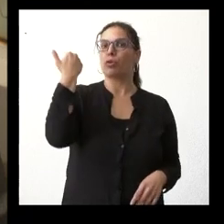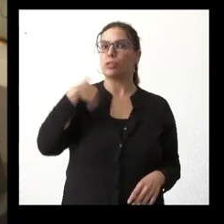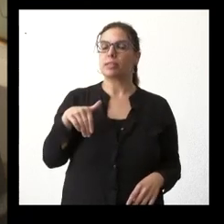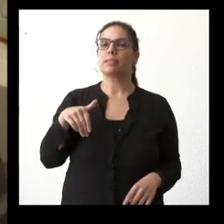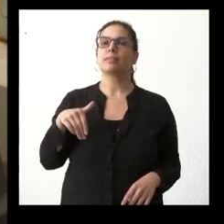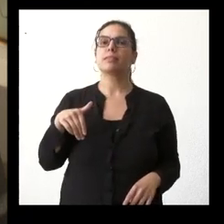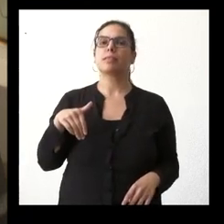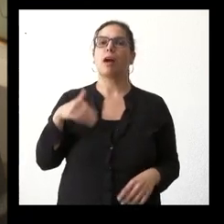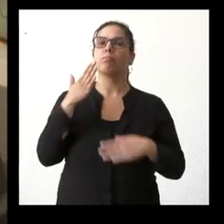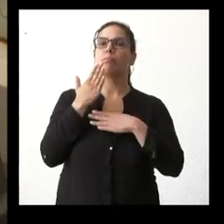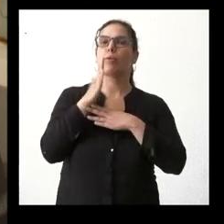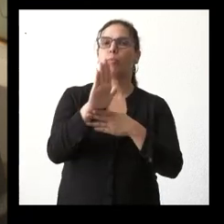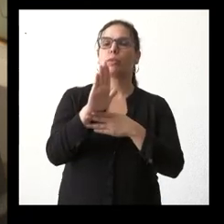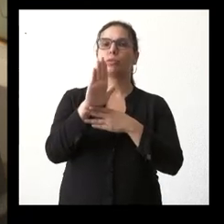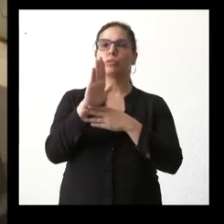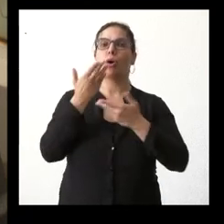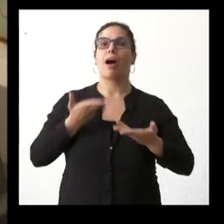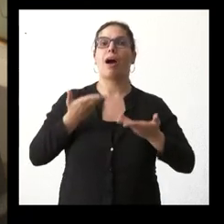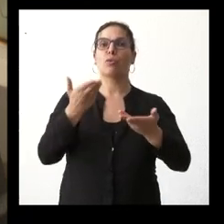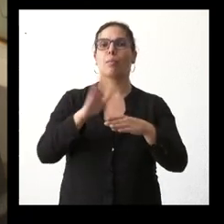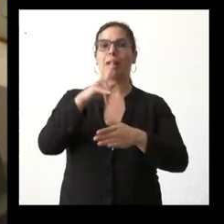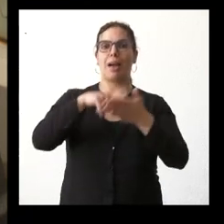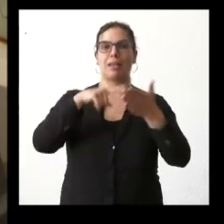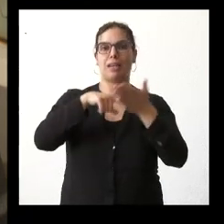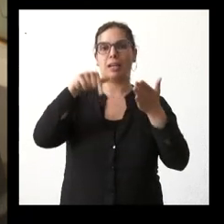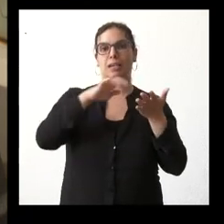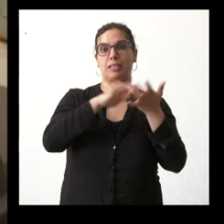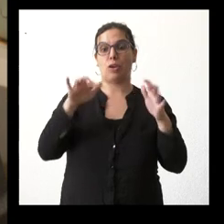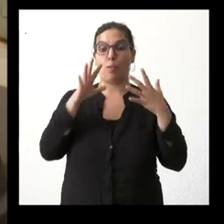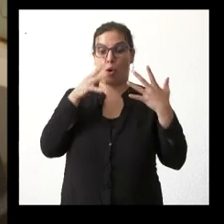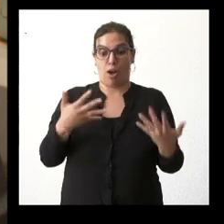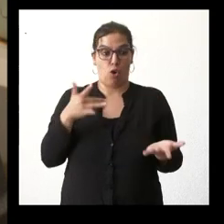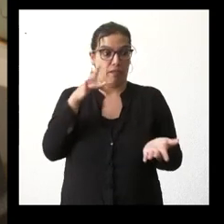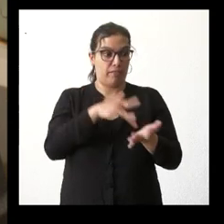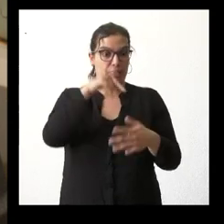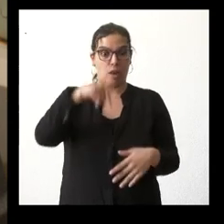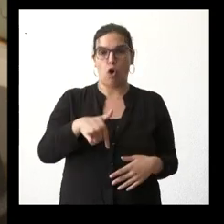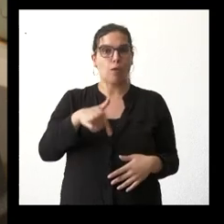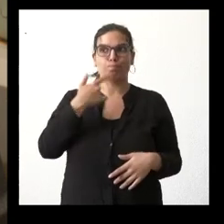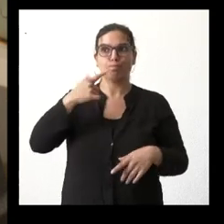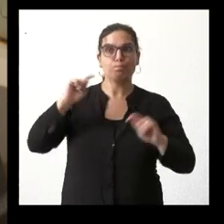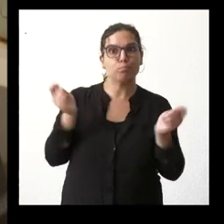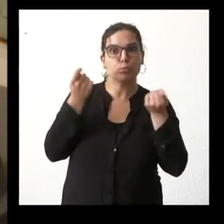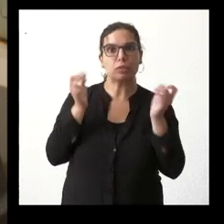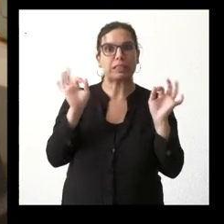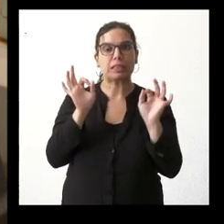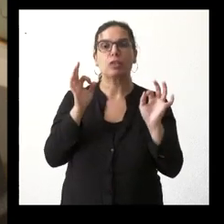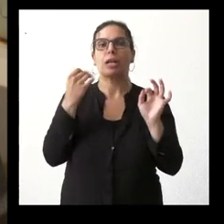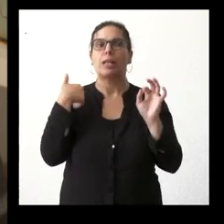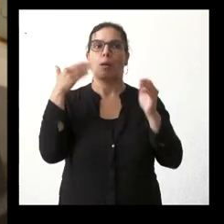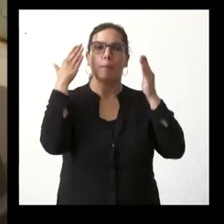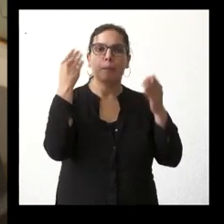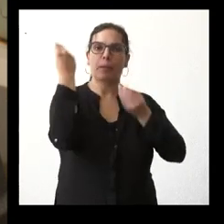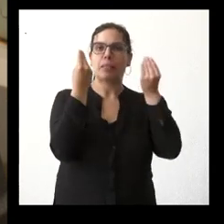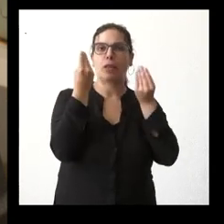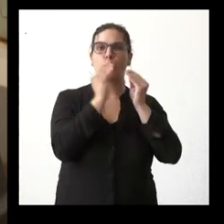propuesto las ayudas de alquiler de Castilla y León y a fecha de hoy todavía no conocemos nada no sé si se está trabajando en ello o hay una